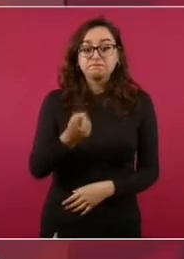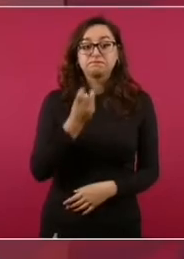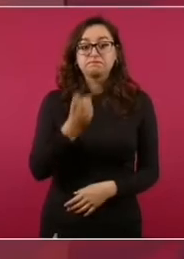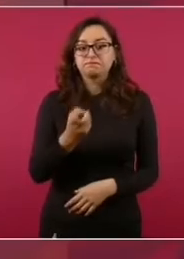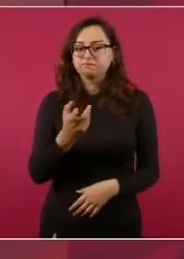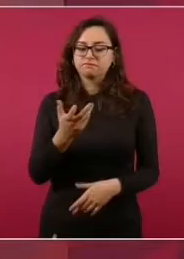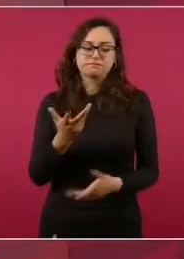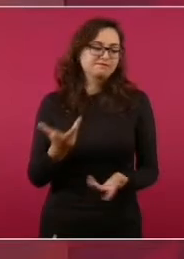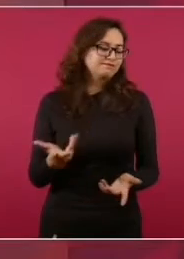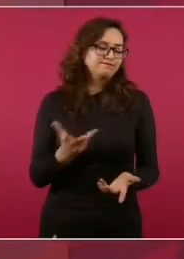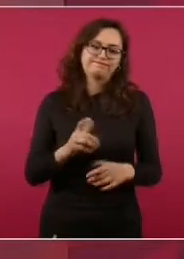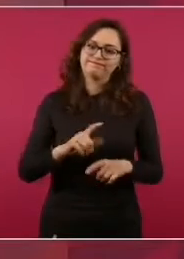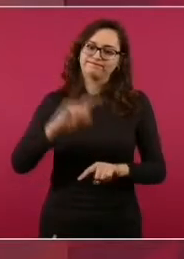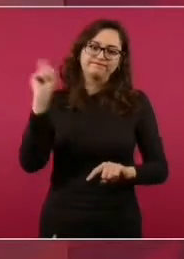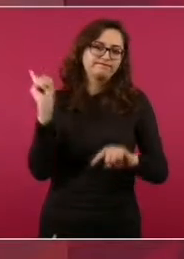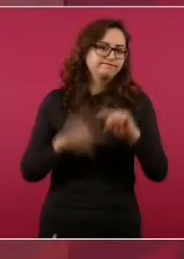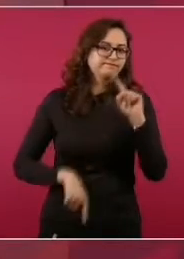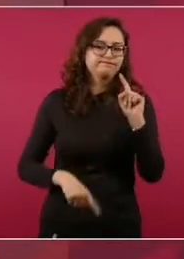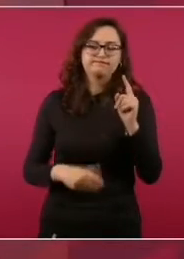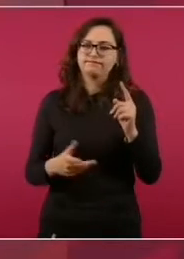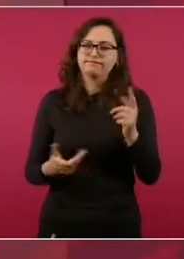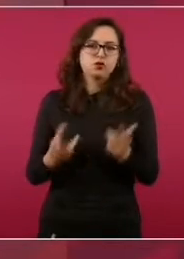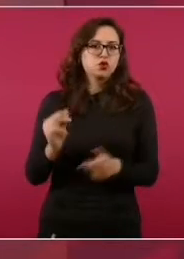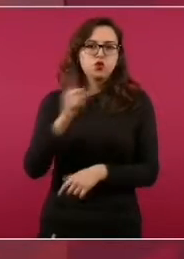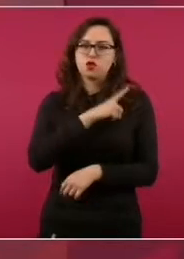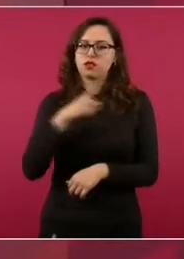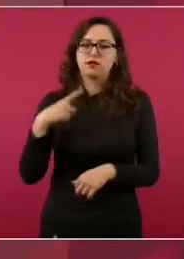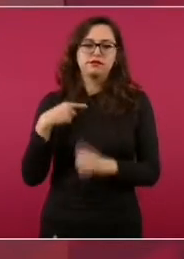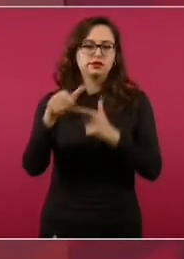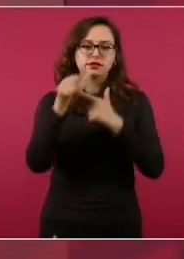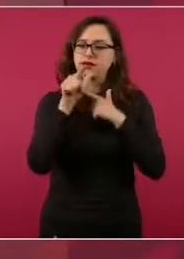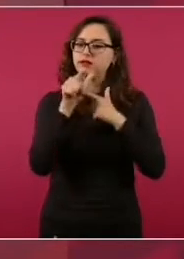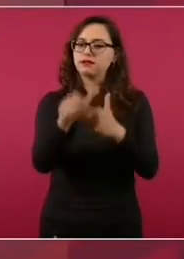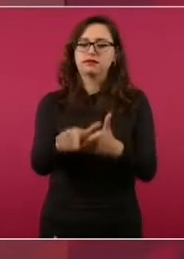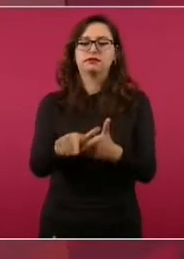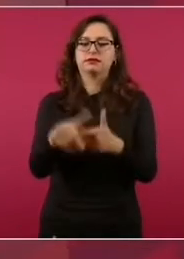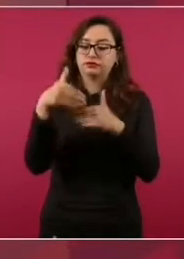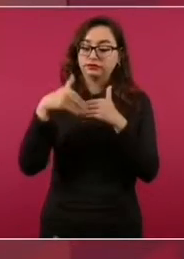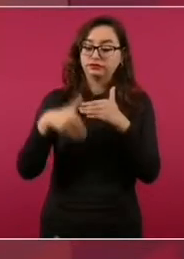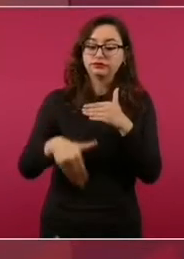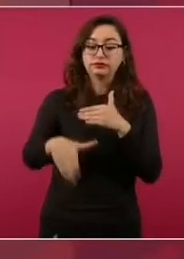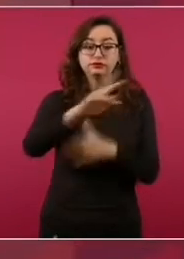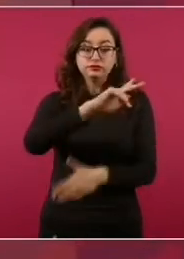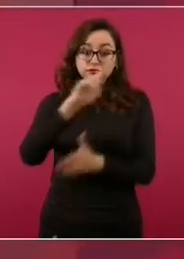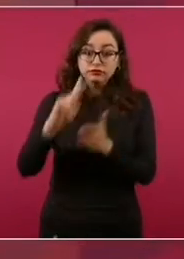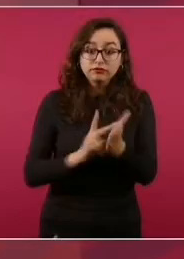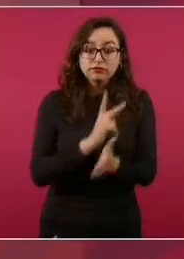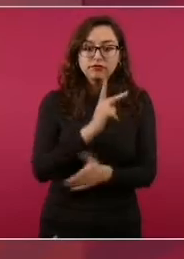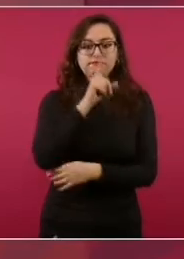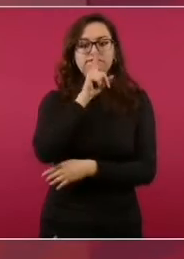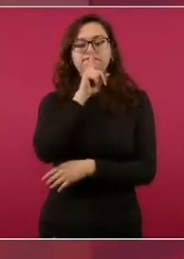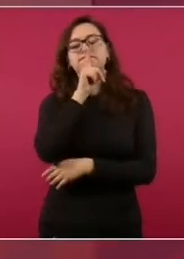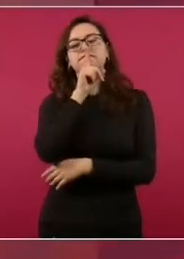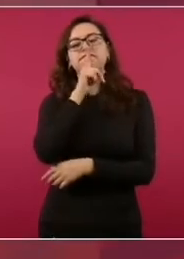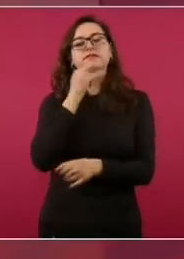desaparecer, eso de